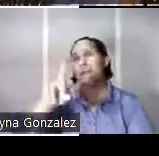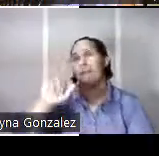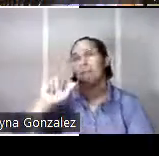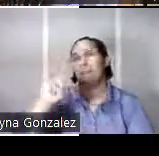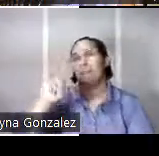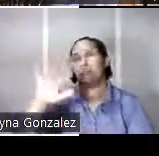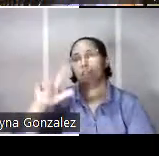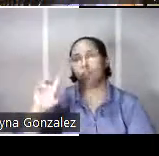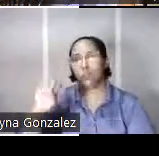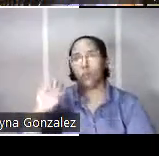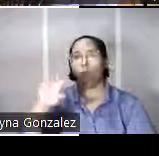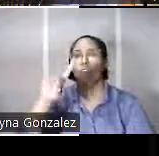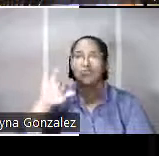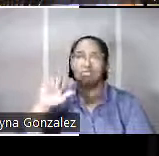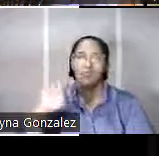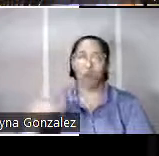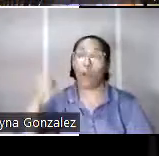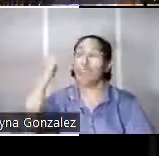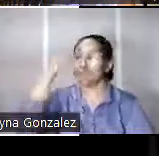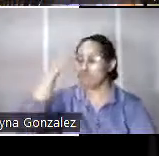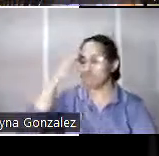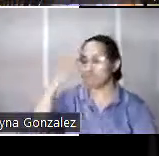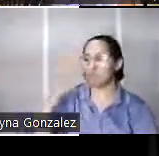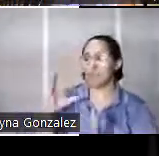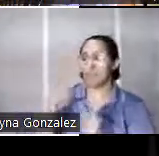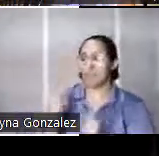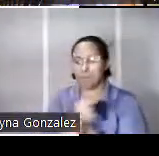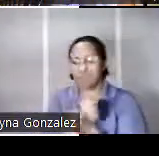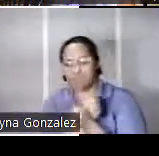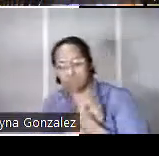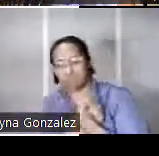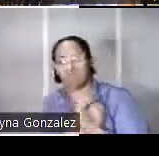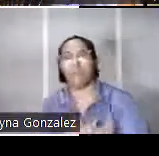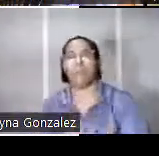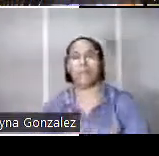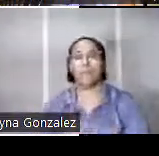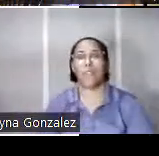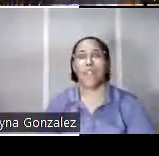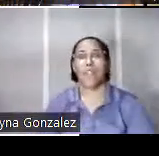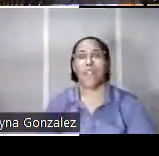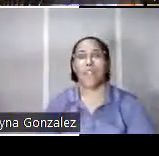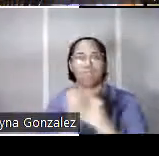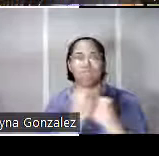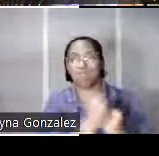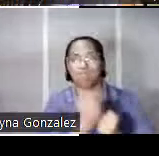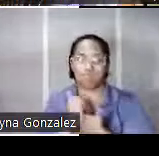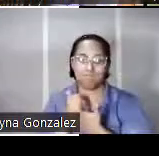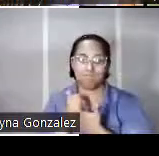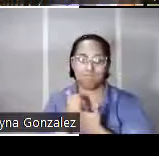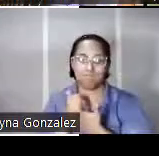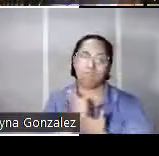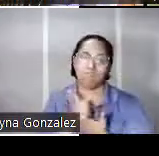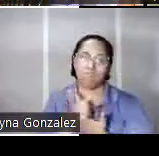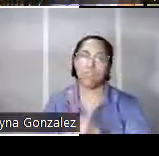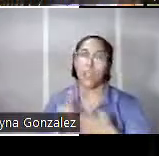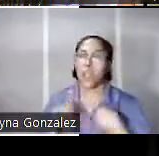Big Yoki muy conocido y querido que por cierto nos ayudó y fue una de las personas que pude